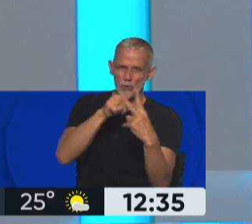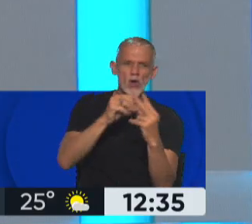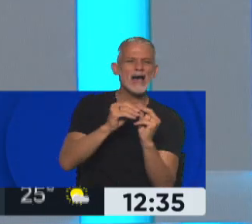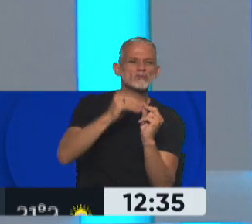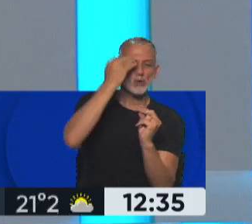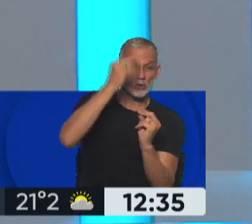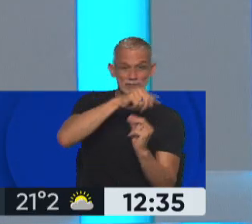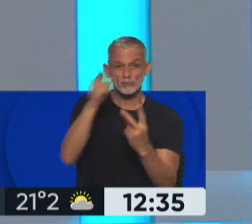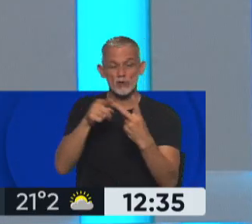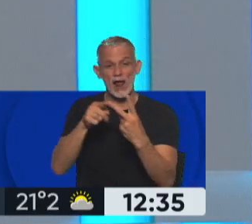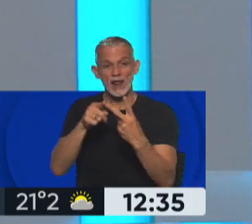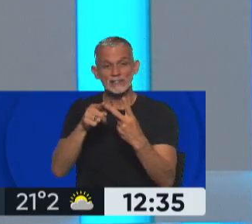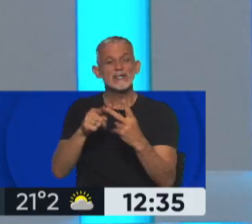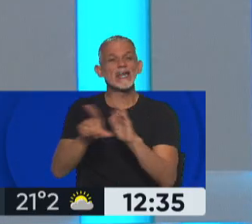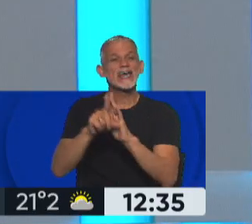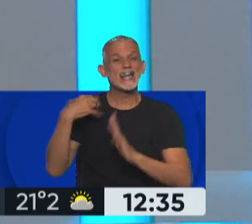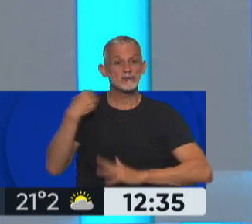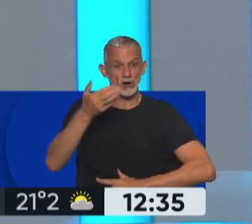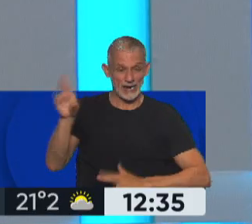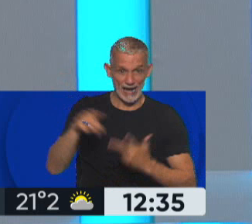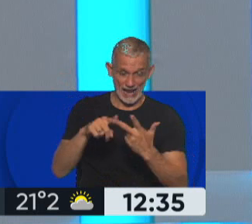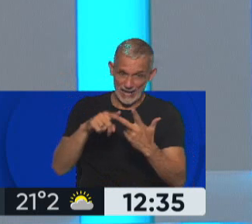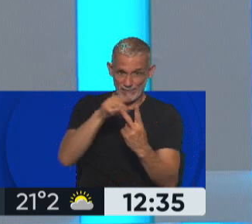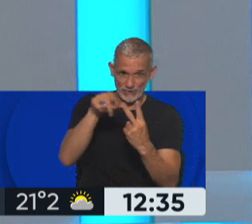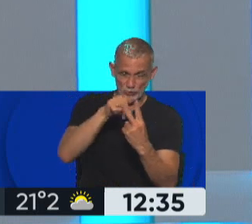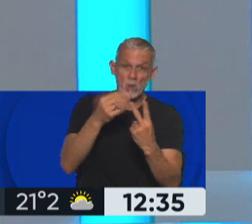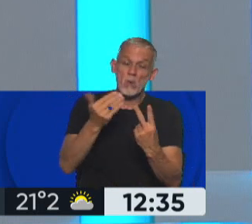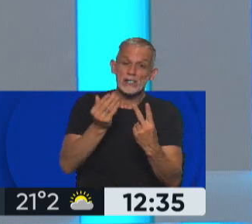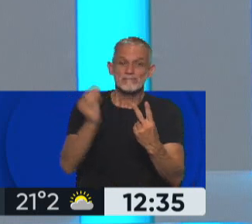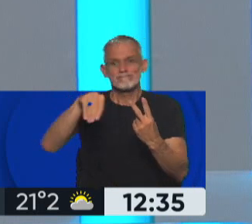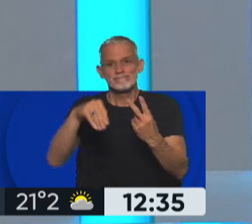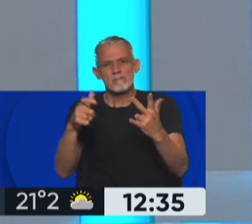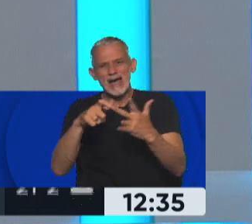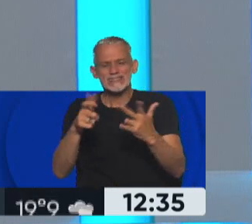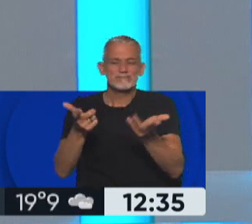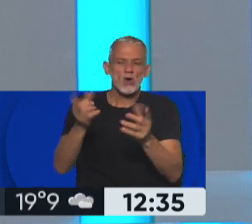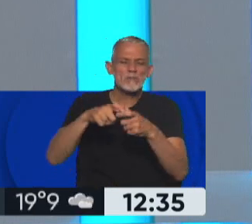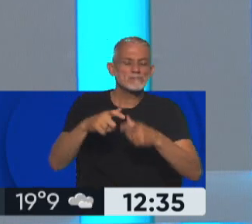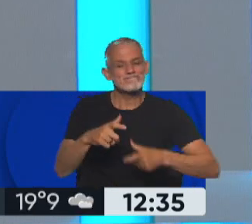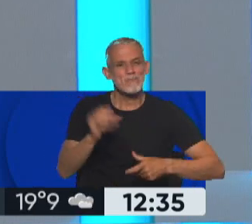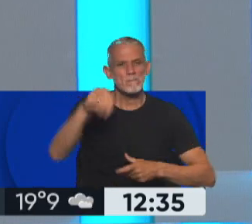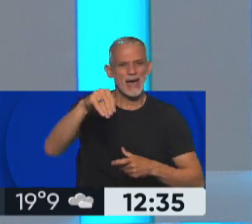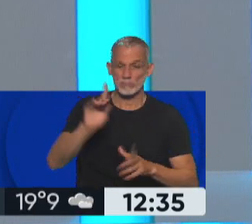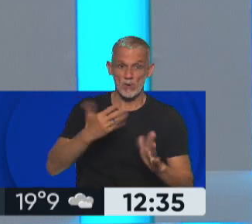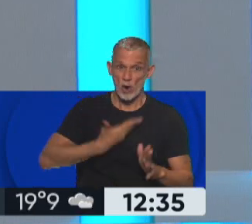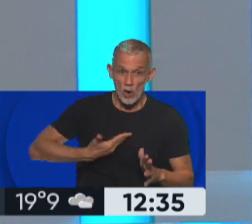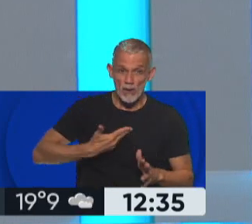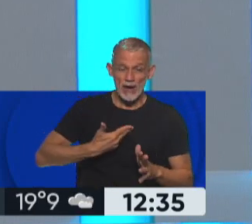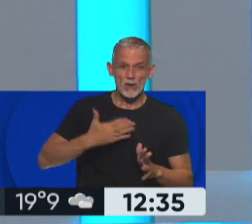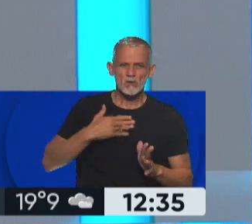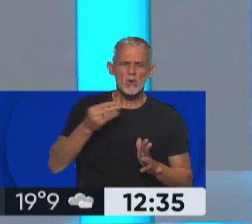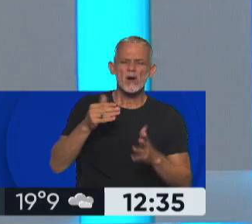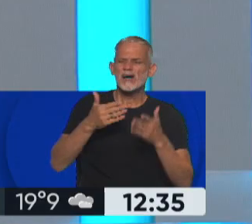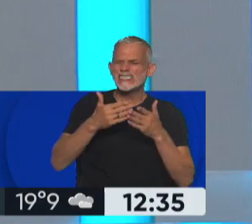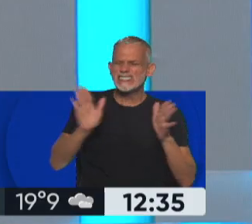constitucionales y legislación general, posiblemente se agregue alguna más, no muchas más porque el oficialismo no quiere